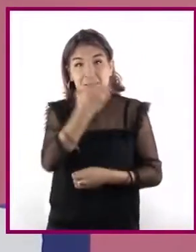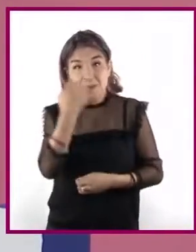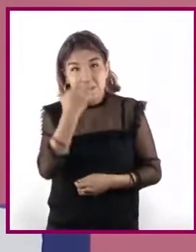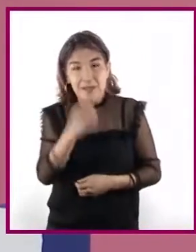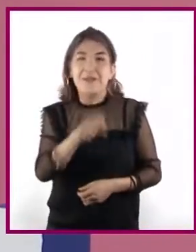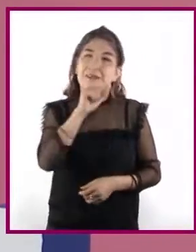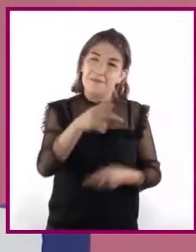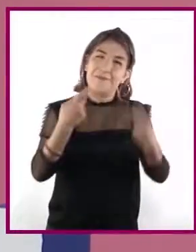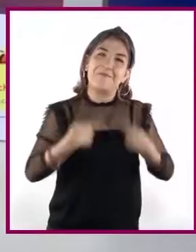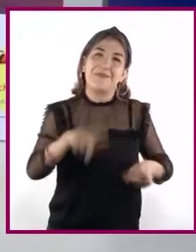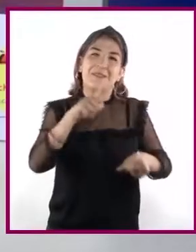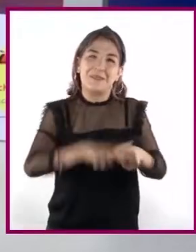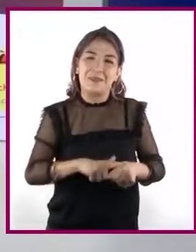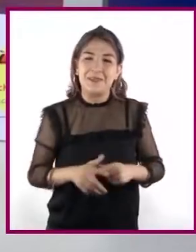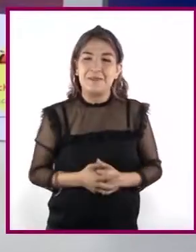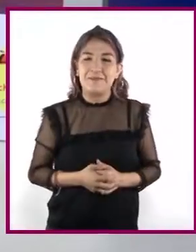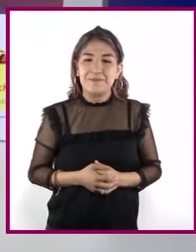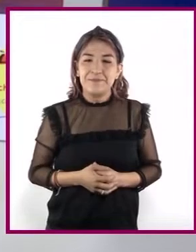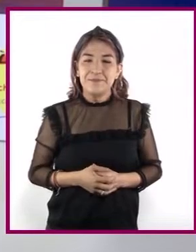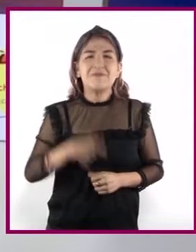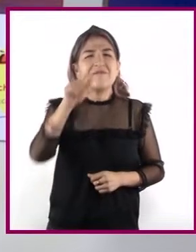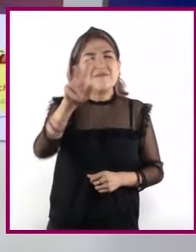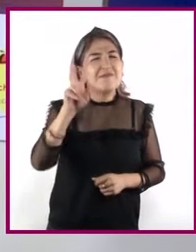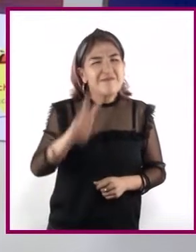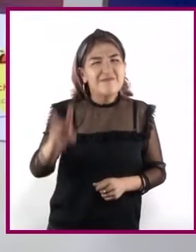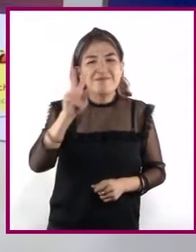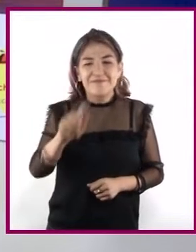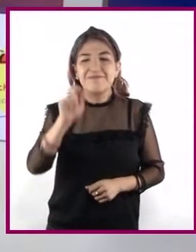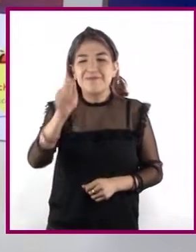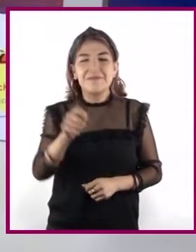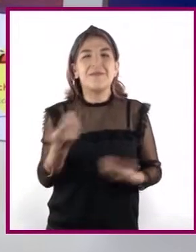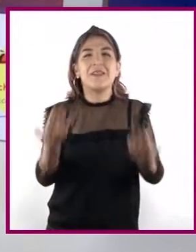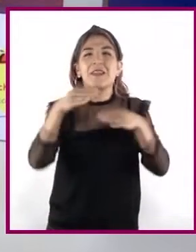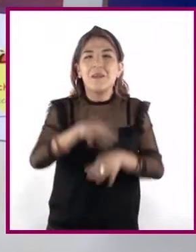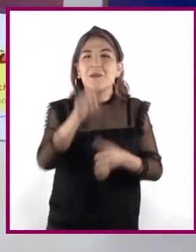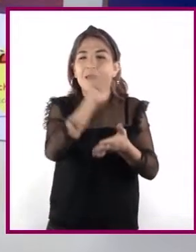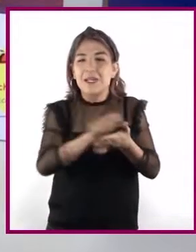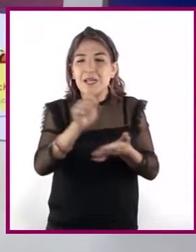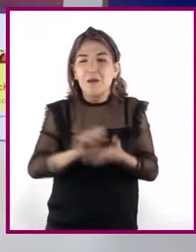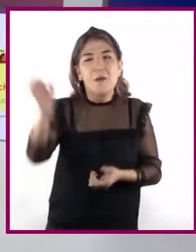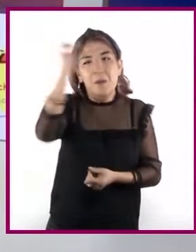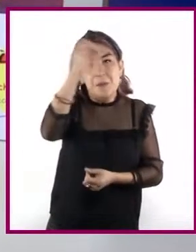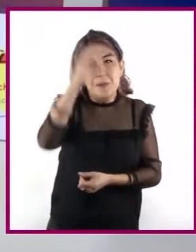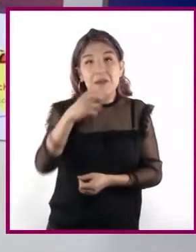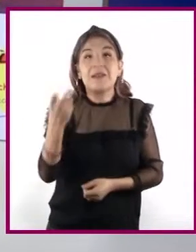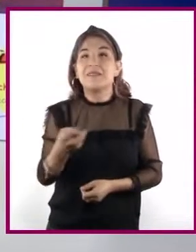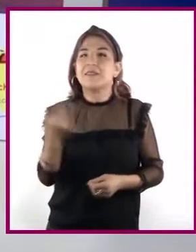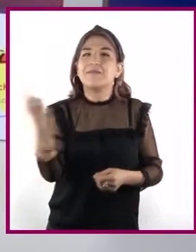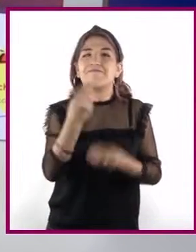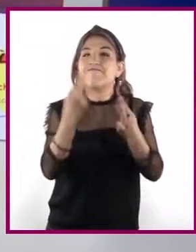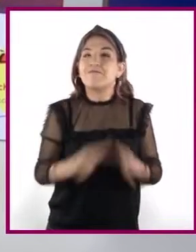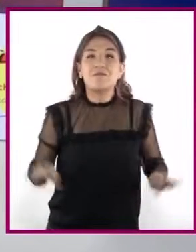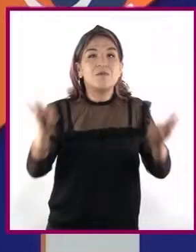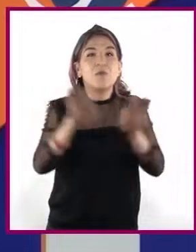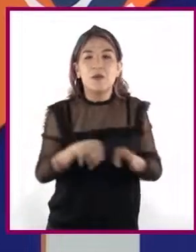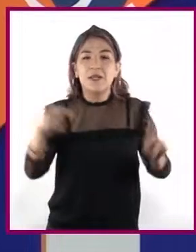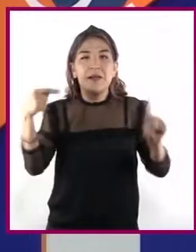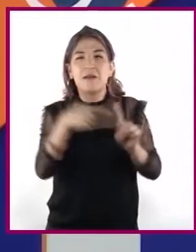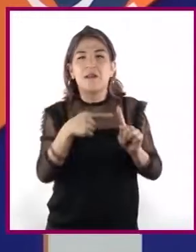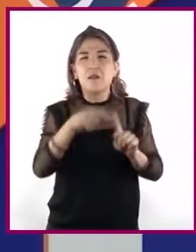Es frecuente que escuchen que al argumentar una opinión, esta debe ser convincente y sustentada.